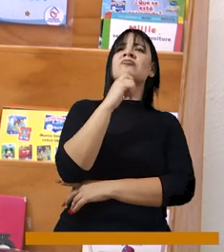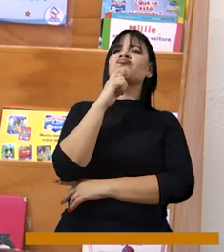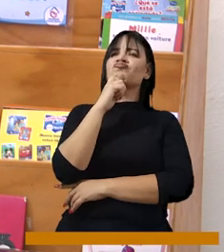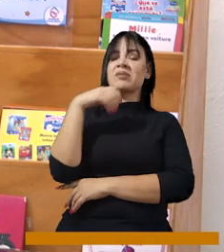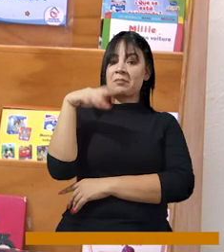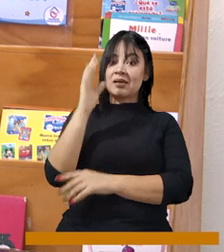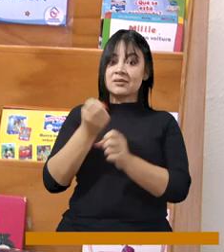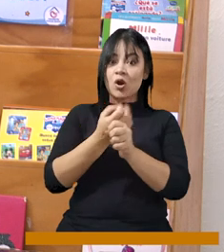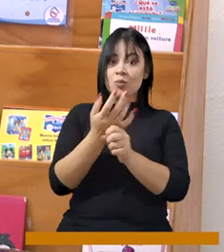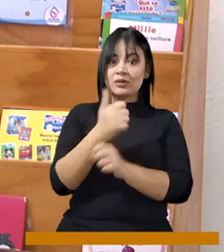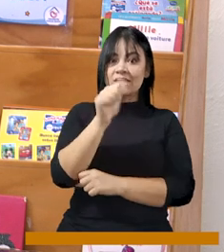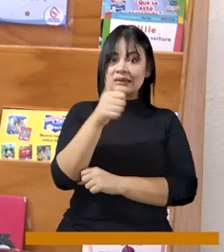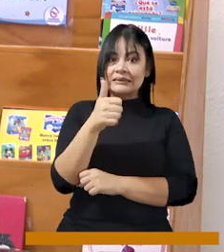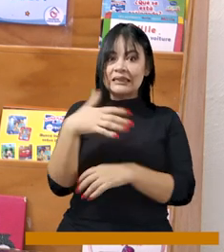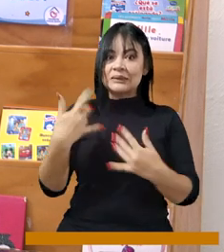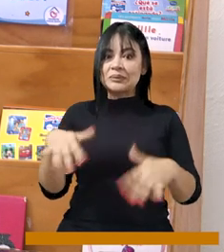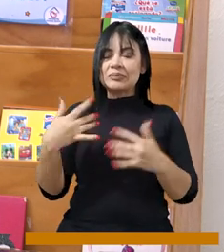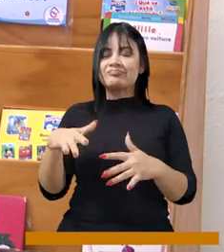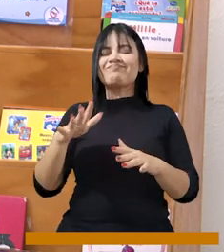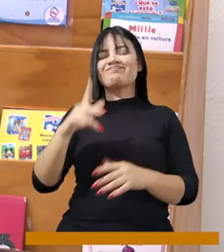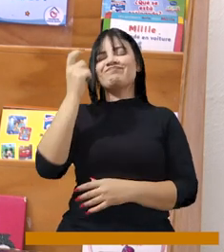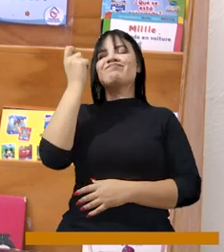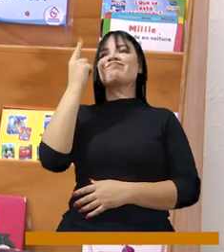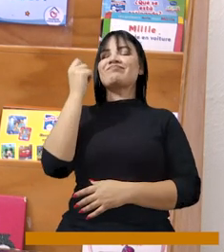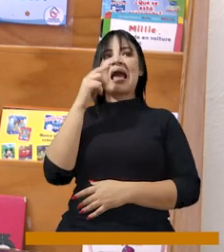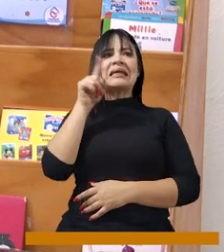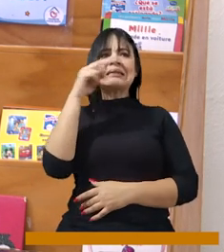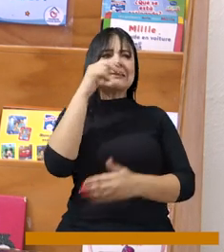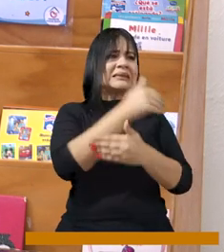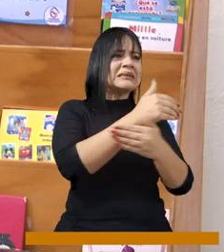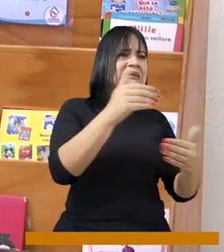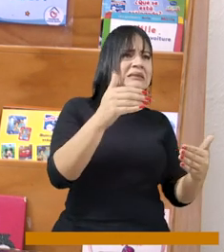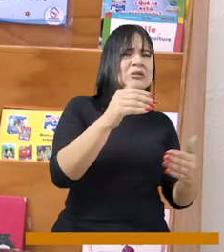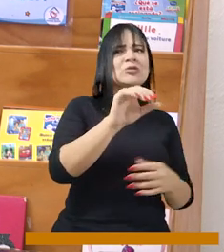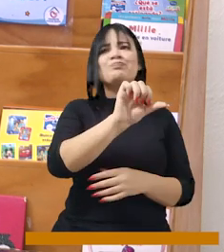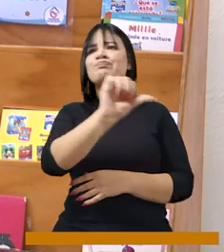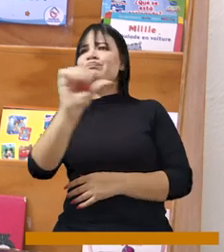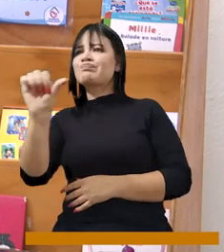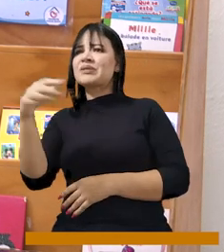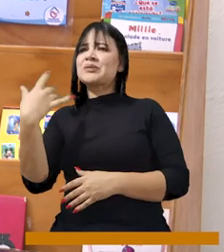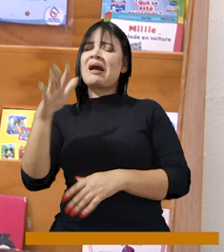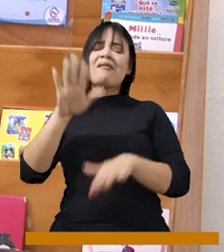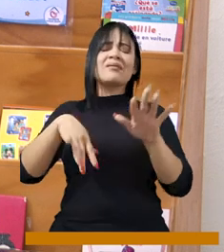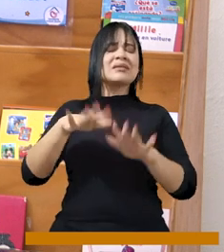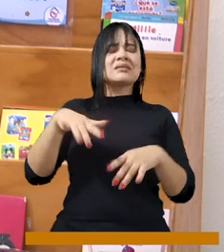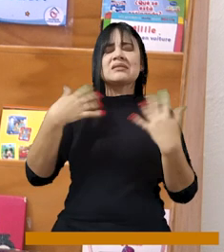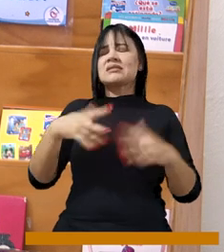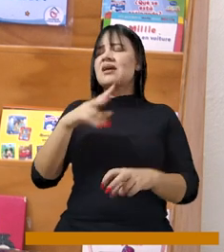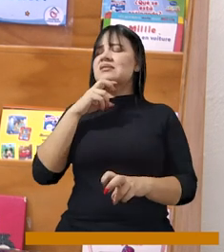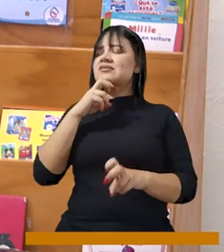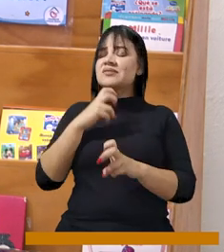la Comuna 10, donde al hacer un mape, una caracterización, lográbamos evidenciar niños, niñas en